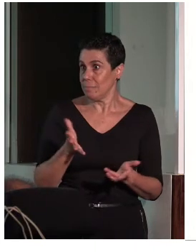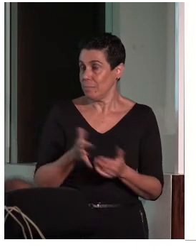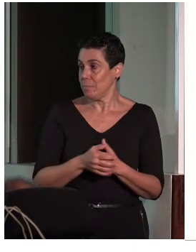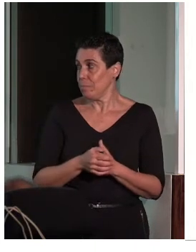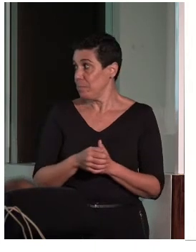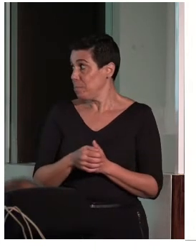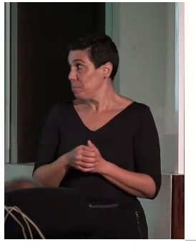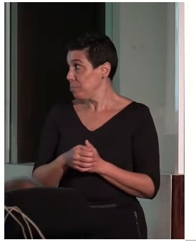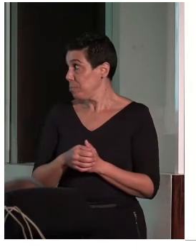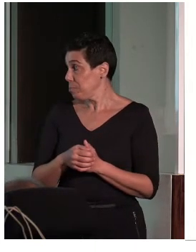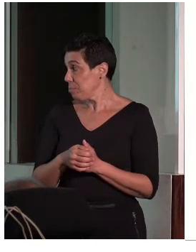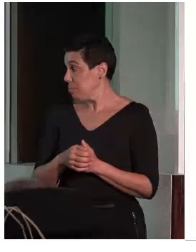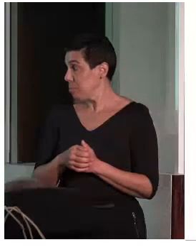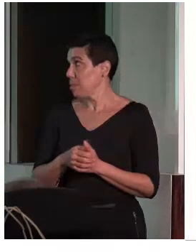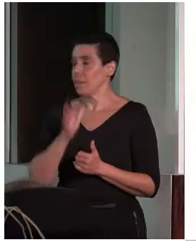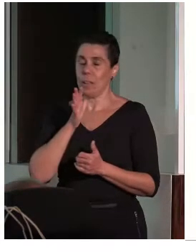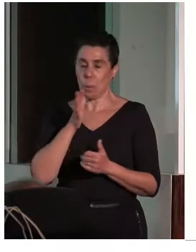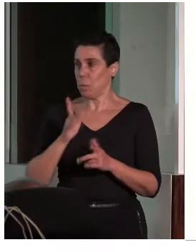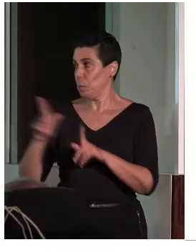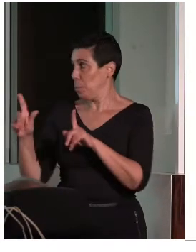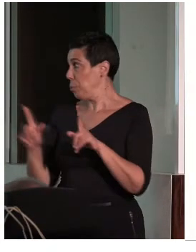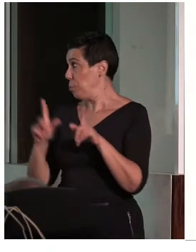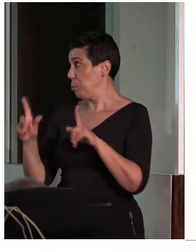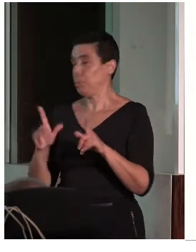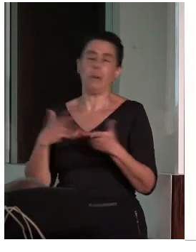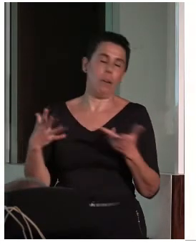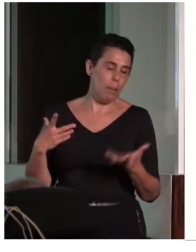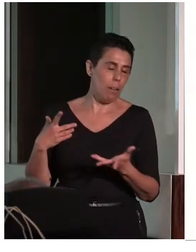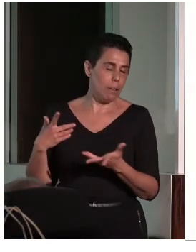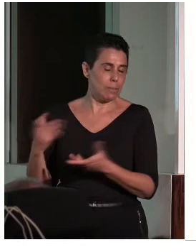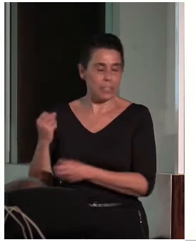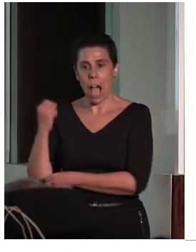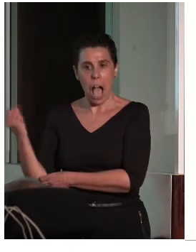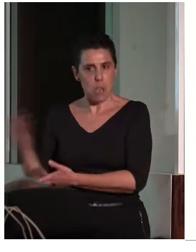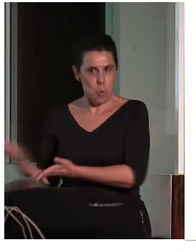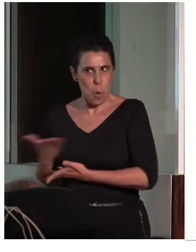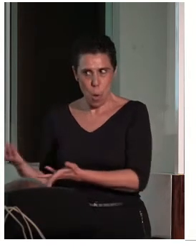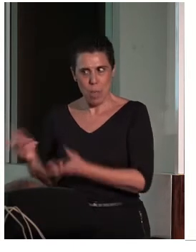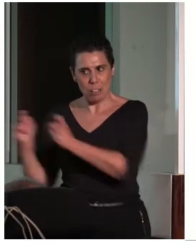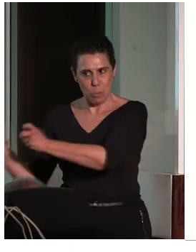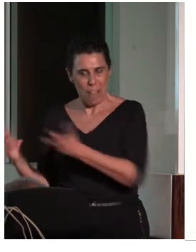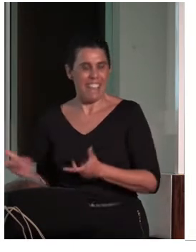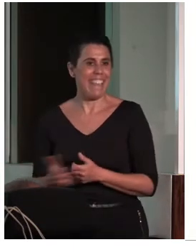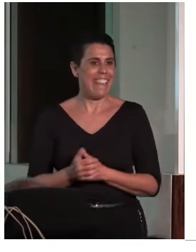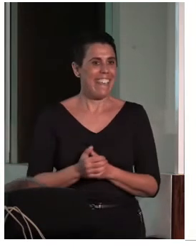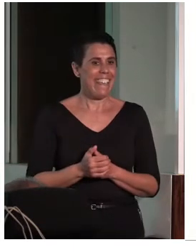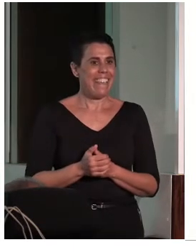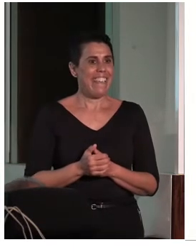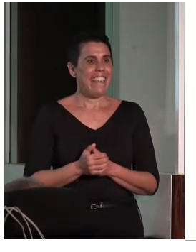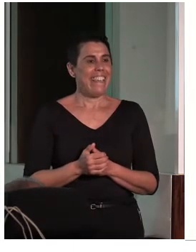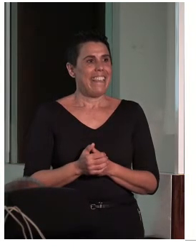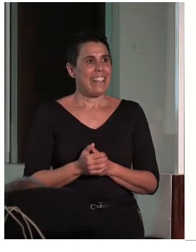Uy, es que no he pasado la esta. Te voy a nombrar mi ayudante, ¿eh? Sí. ¿Sí? Entonces, decía que